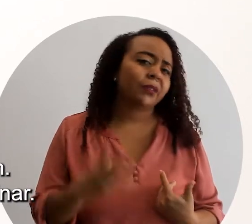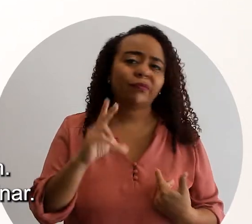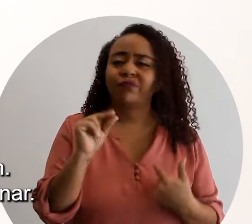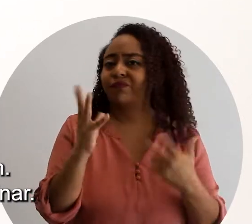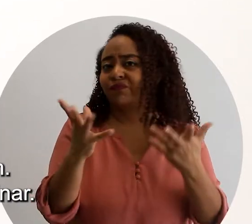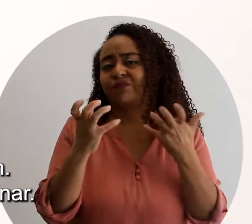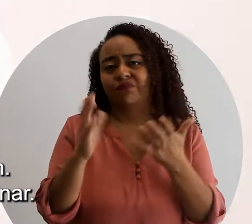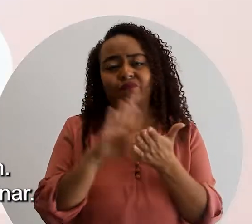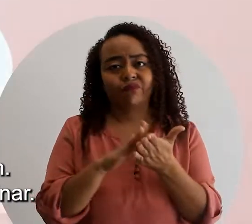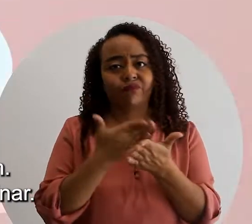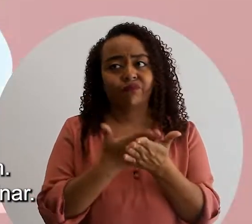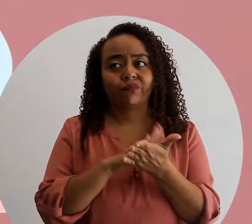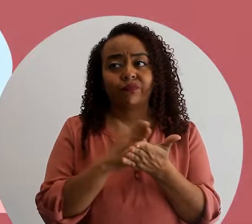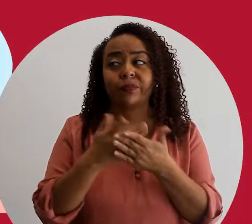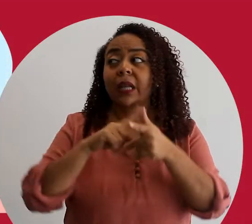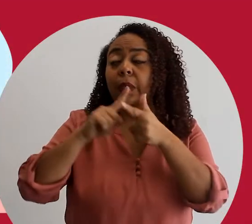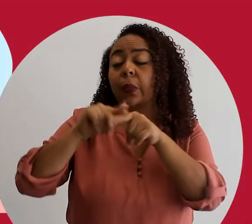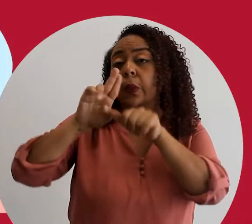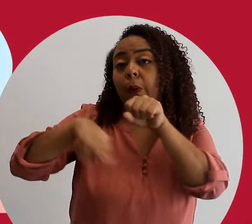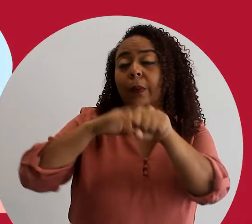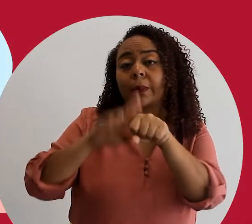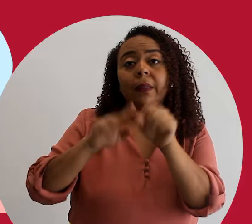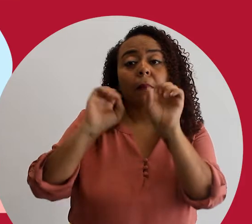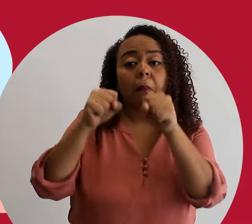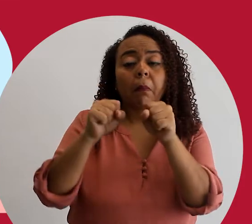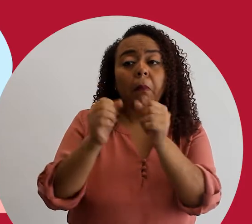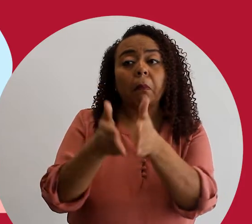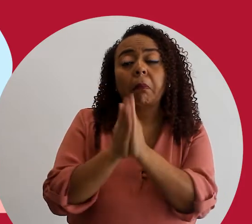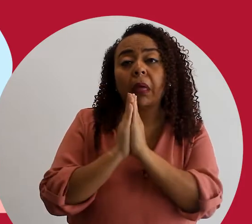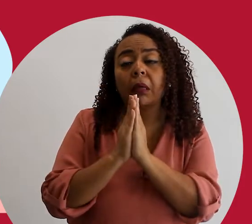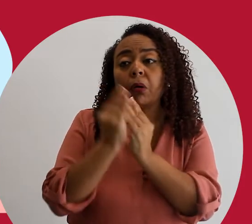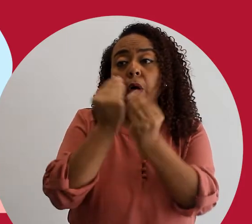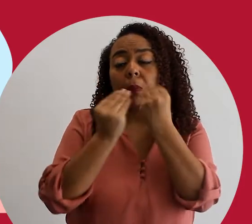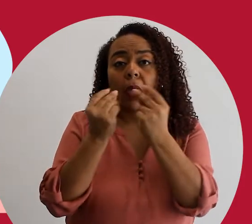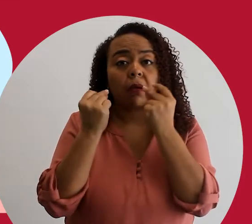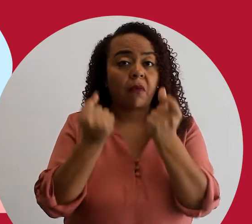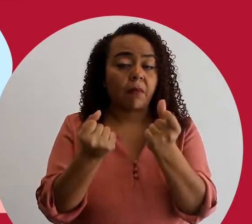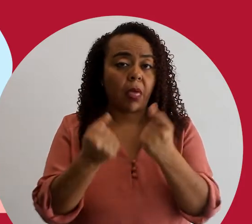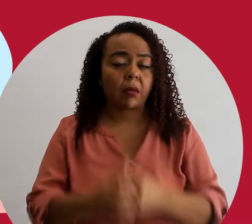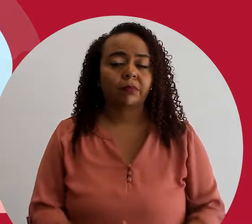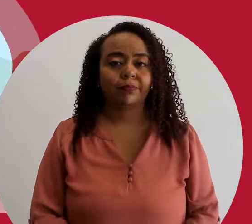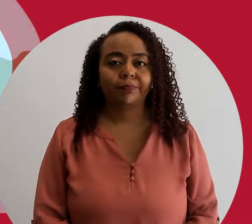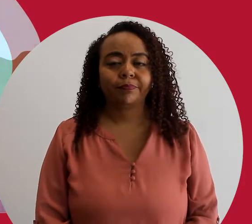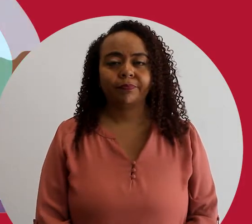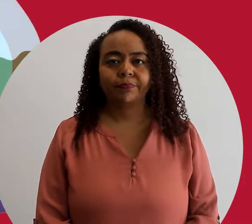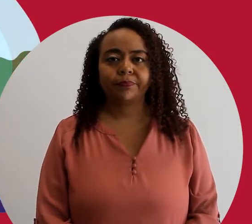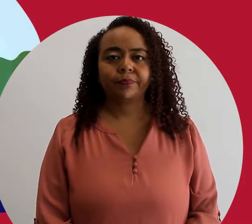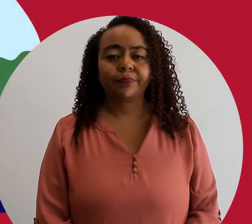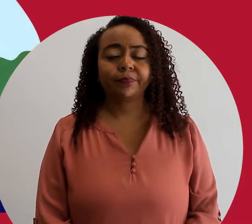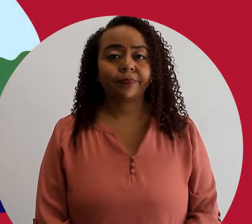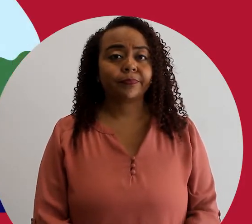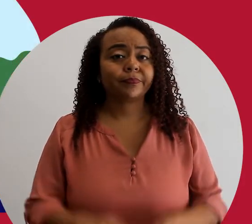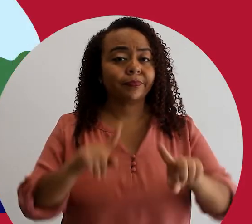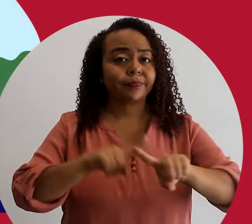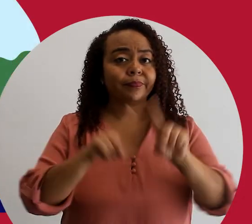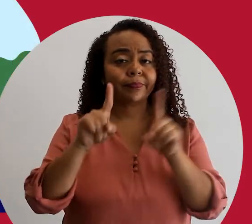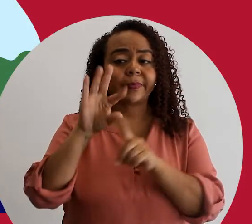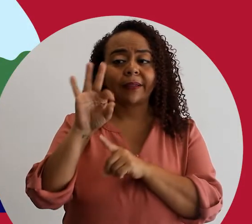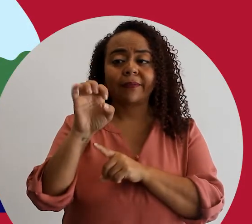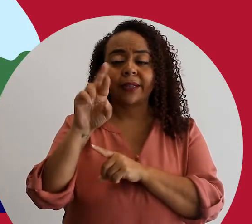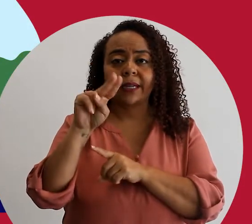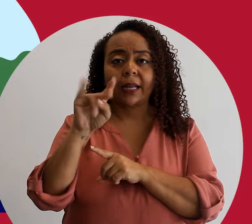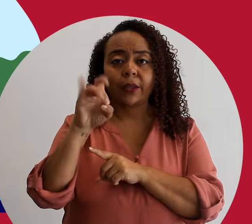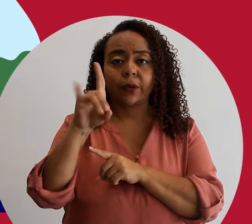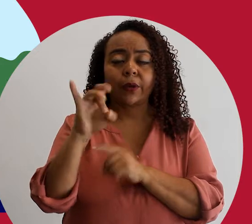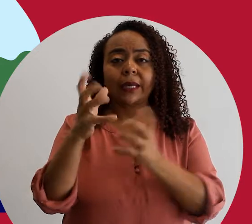con hambre y sin ganas de cocinar. Por lo que usualmente pide comida rápida por medio de un servicio exprés. Sin embargo,